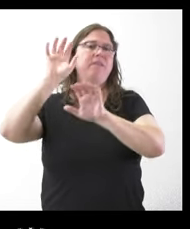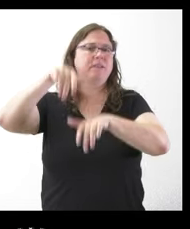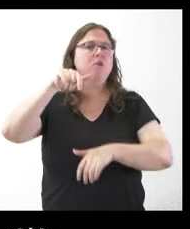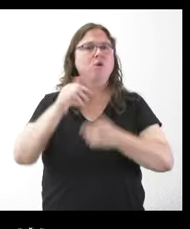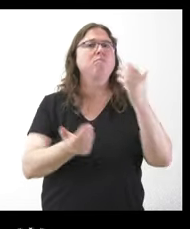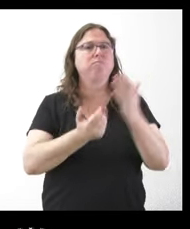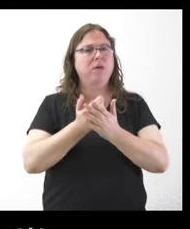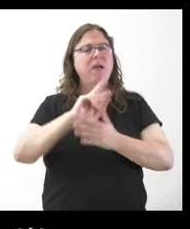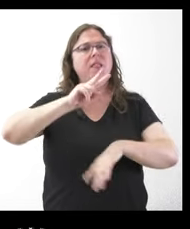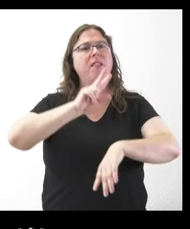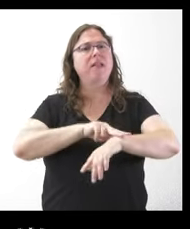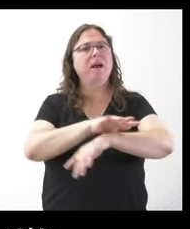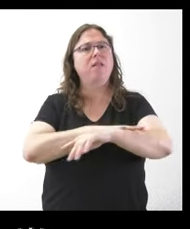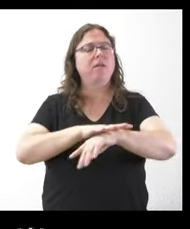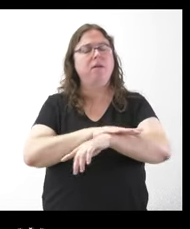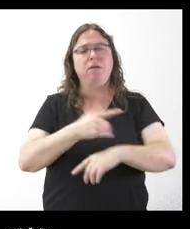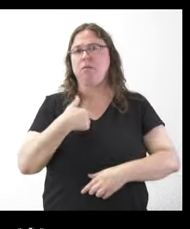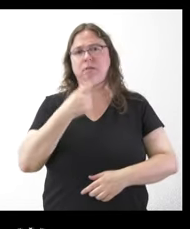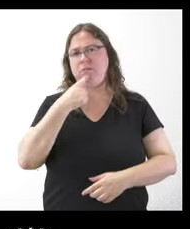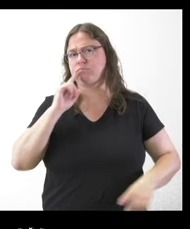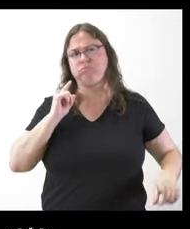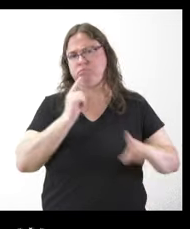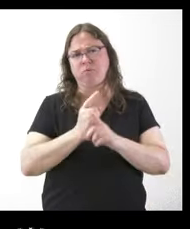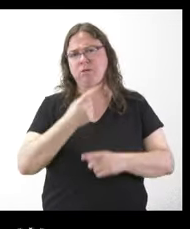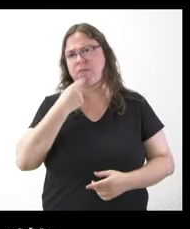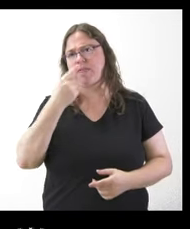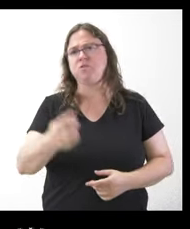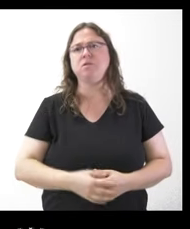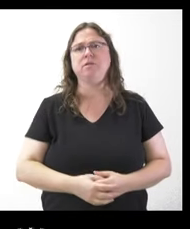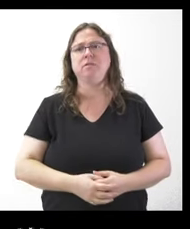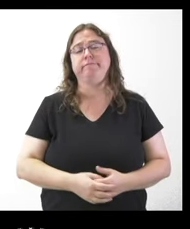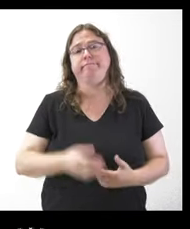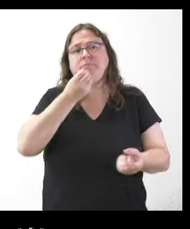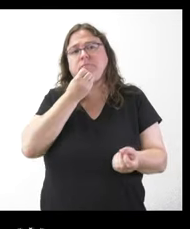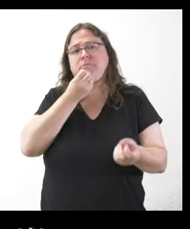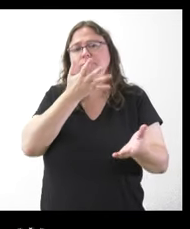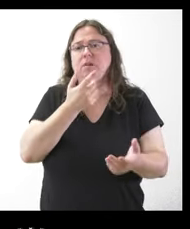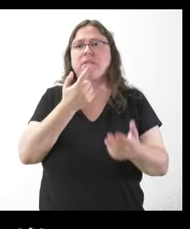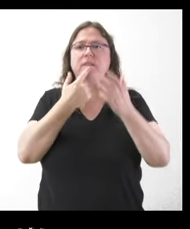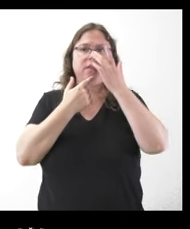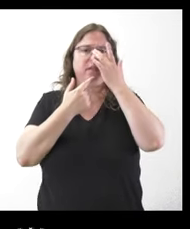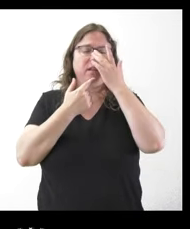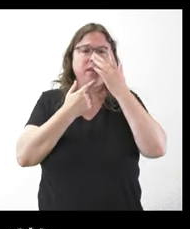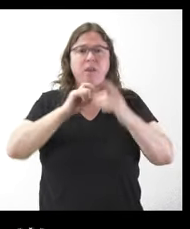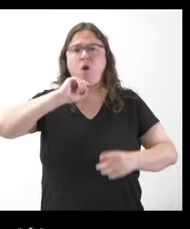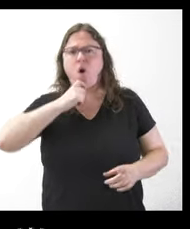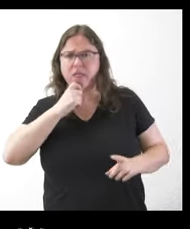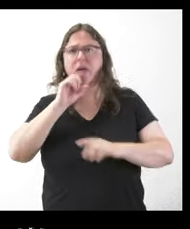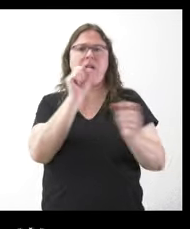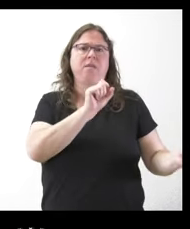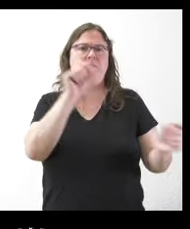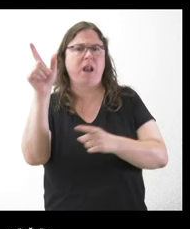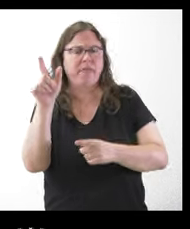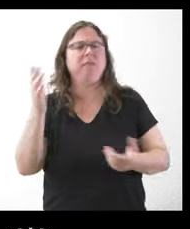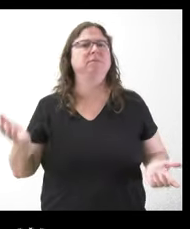delgado del Gobierno ha pedido que la Junta condene estas declaraciones y dice que son xenófobas no